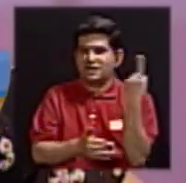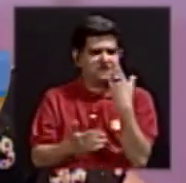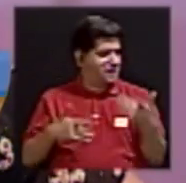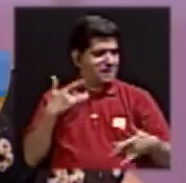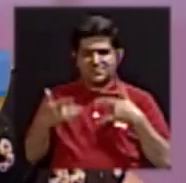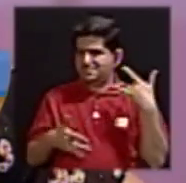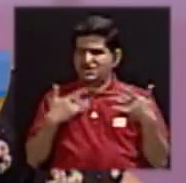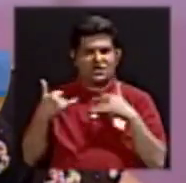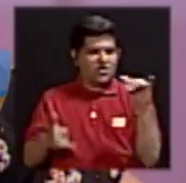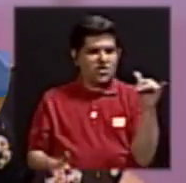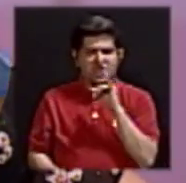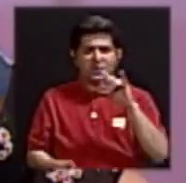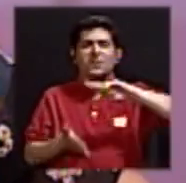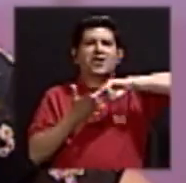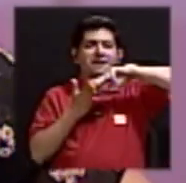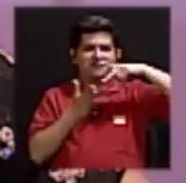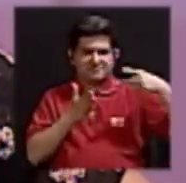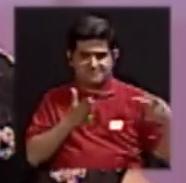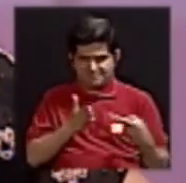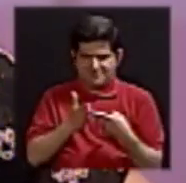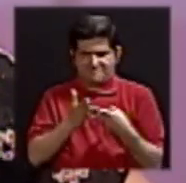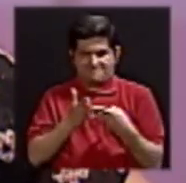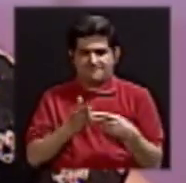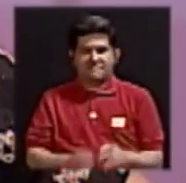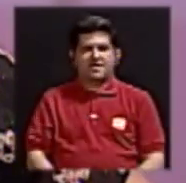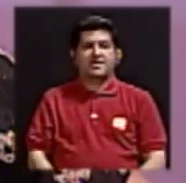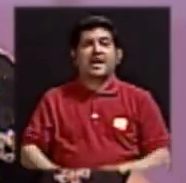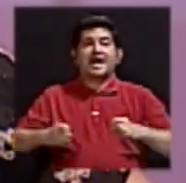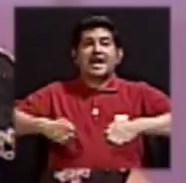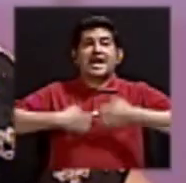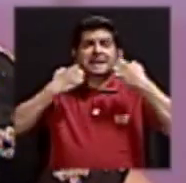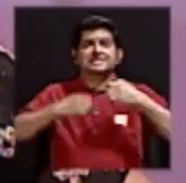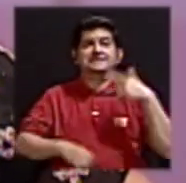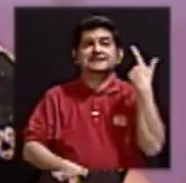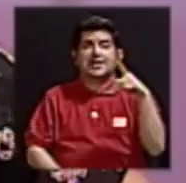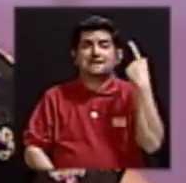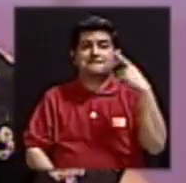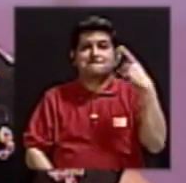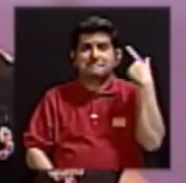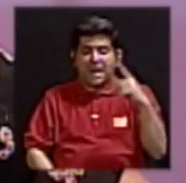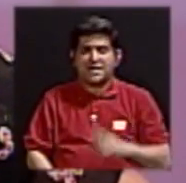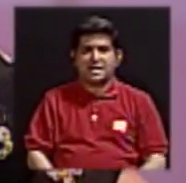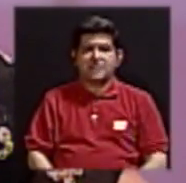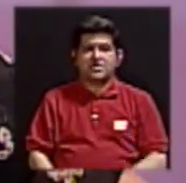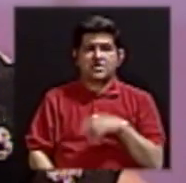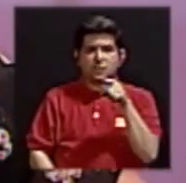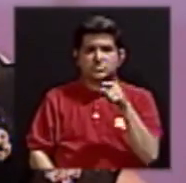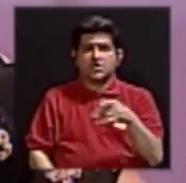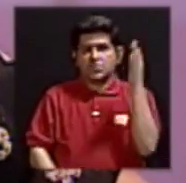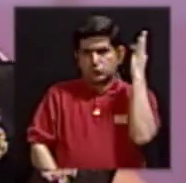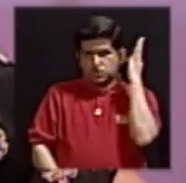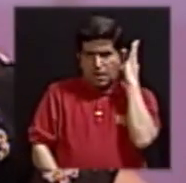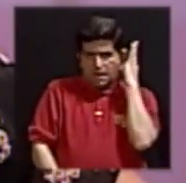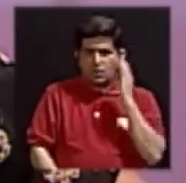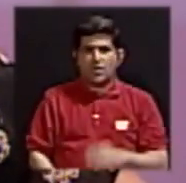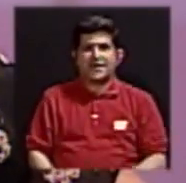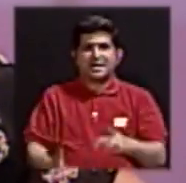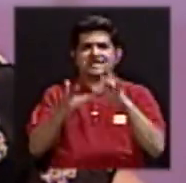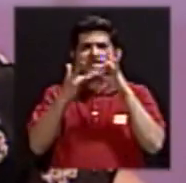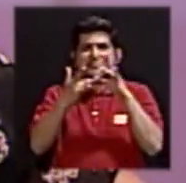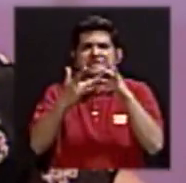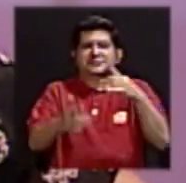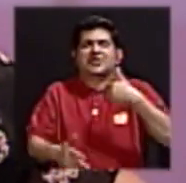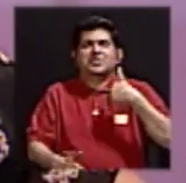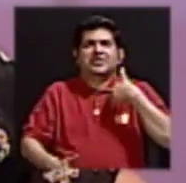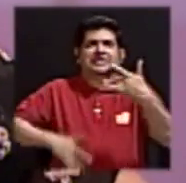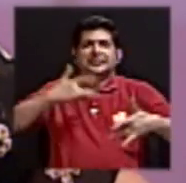síntomas, sino que también se trata de que existen riesgos que vienen para mujeres, sobre todo las que